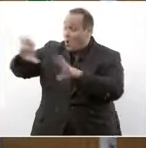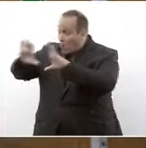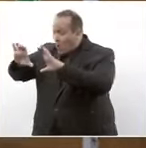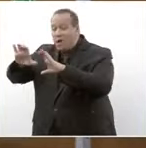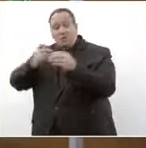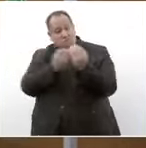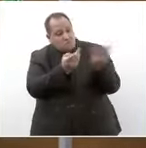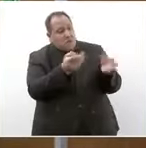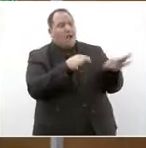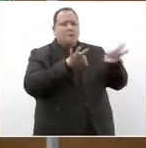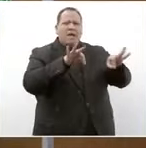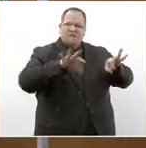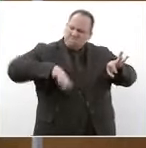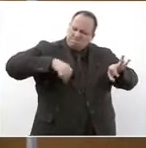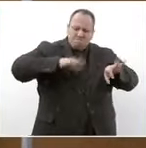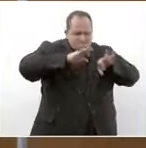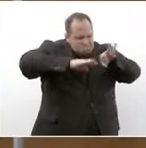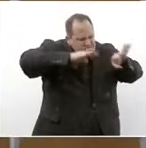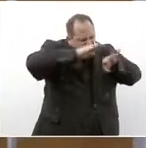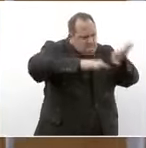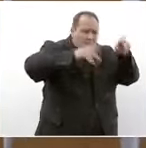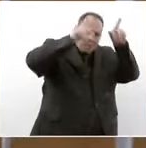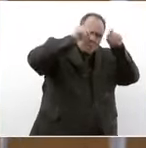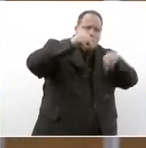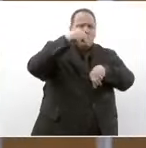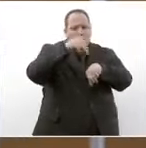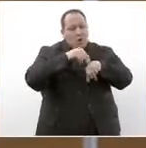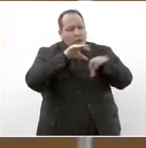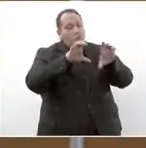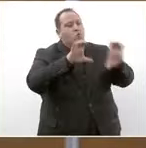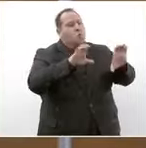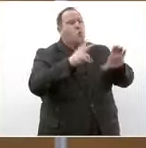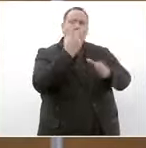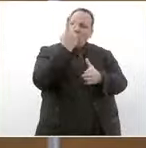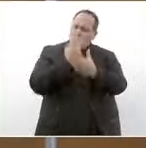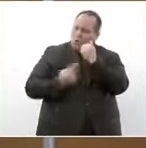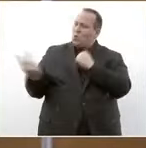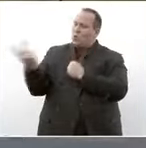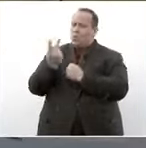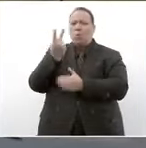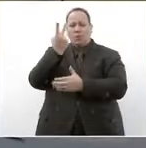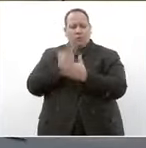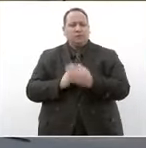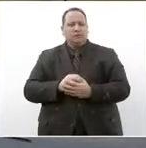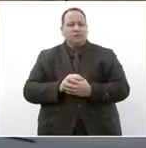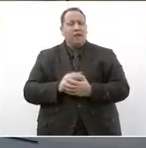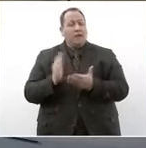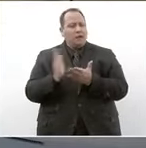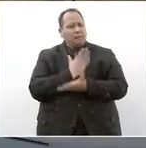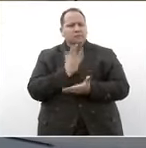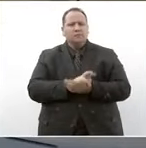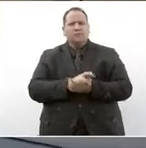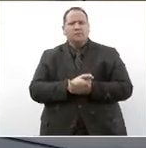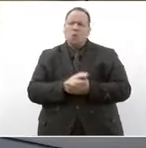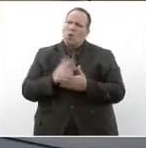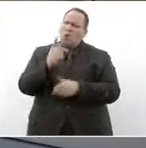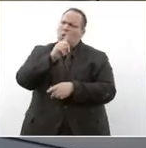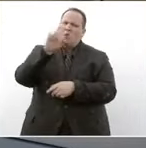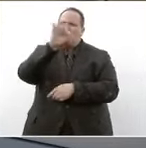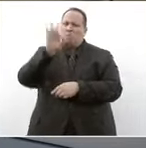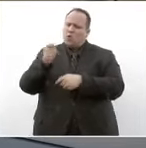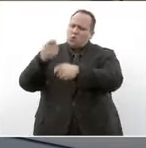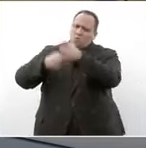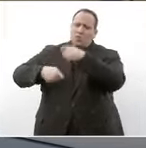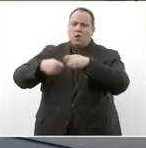población como del personal que en un esfuerzo heroico hizo frente a este padecimiento además se renovó por